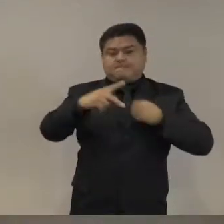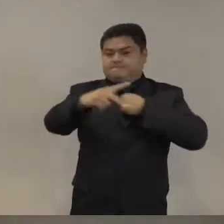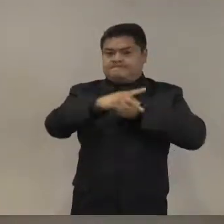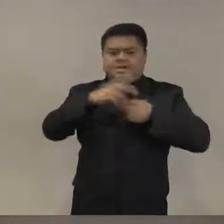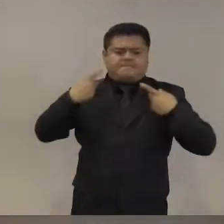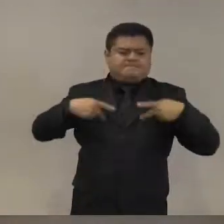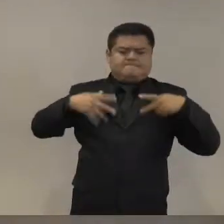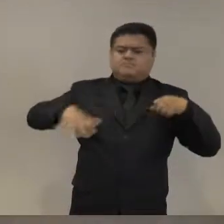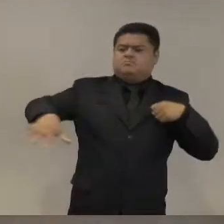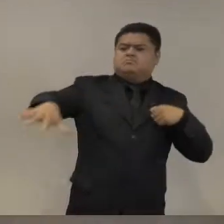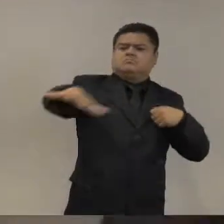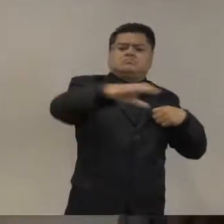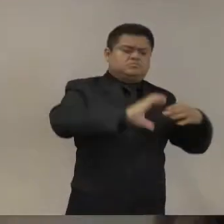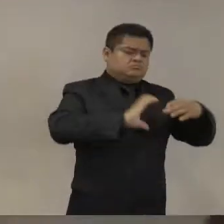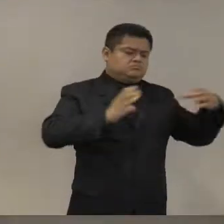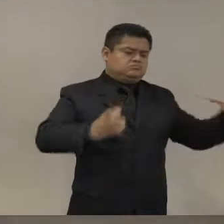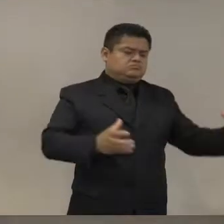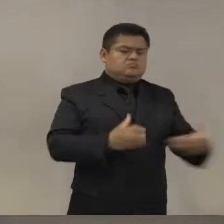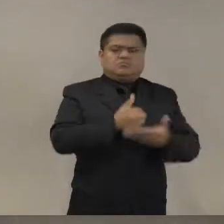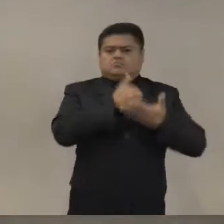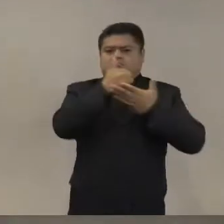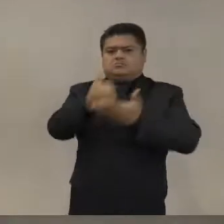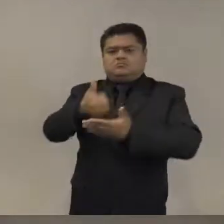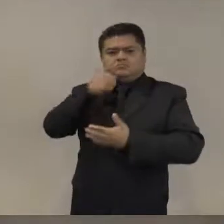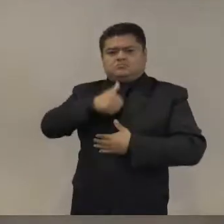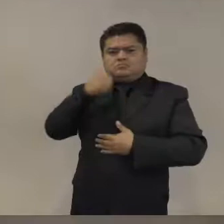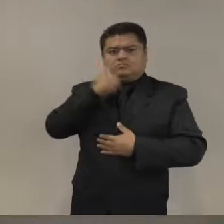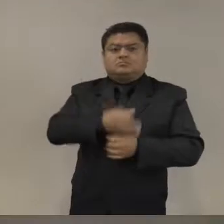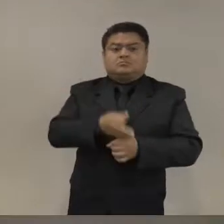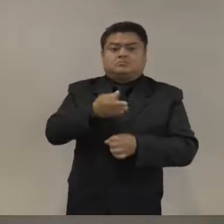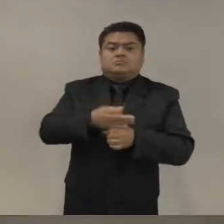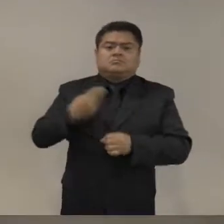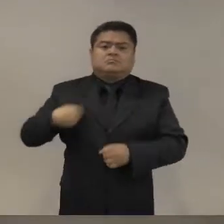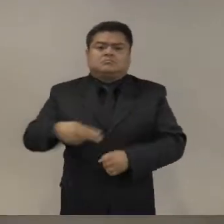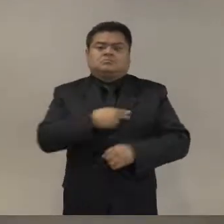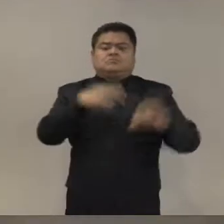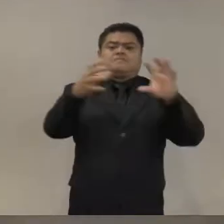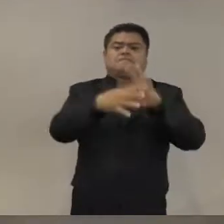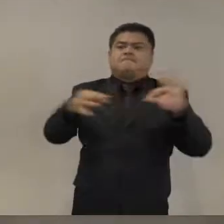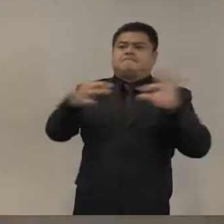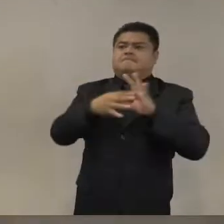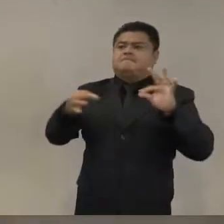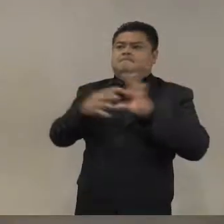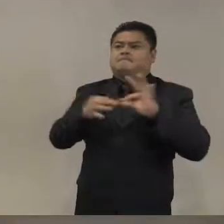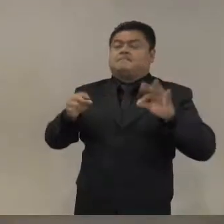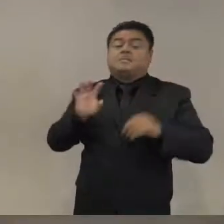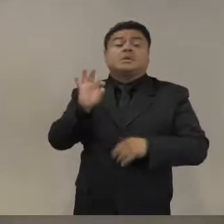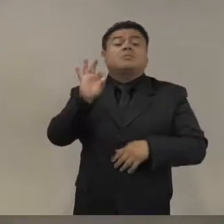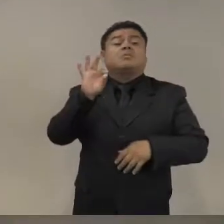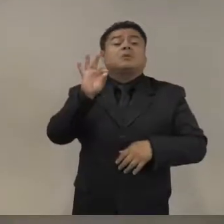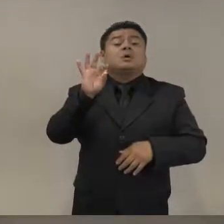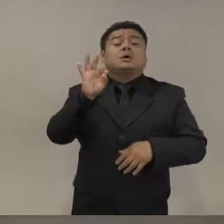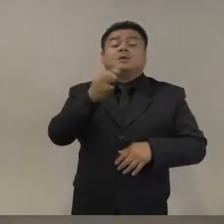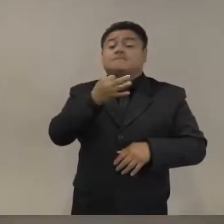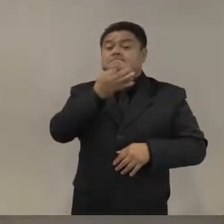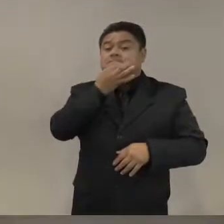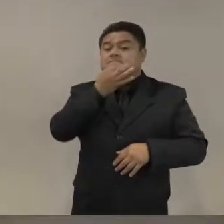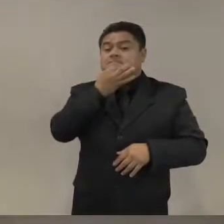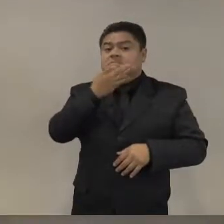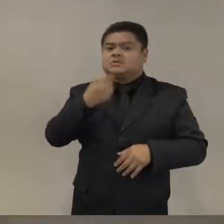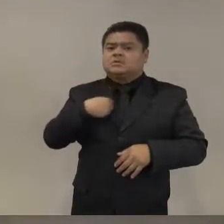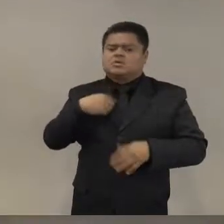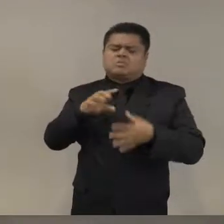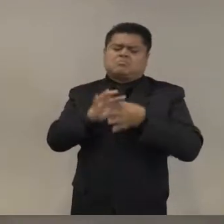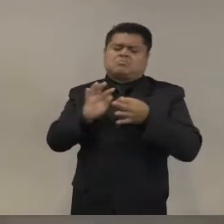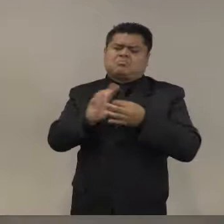bueno, vamos a divertir en ese recorrido a donde vamos, pero me han dado como 40 minutos, entonces va a ser un recorrido bastante